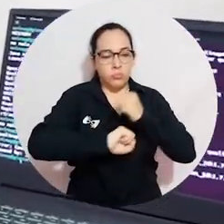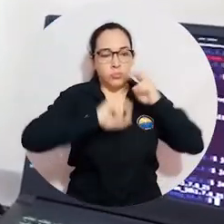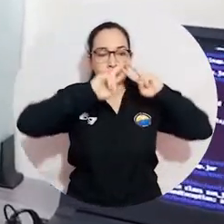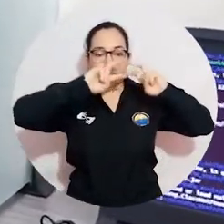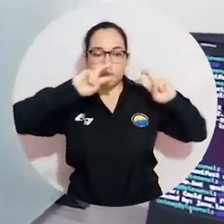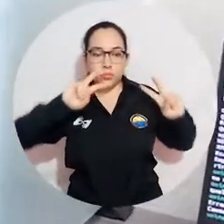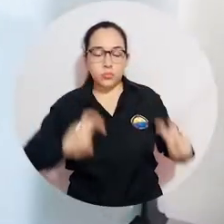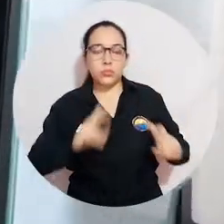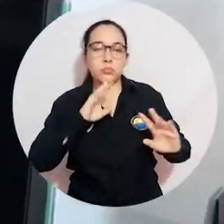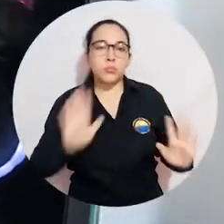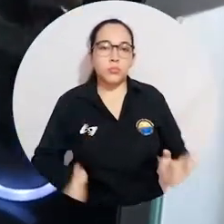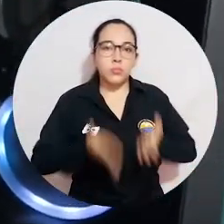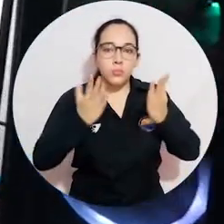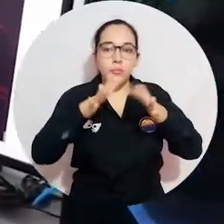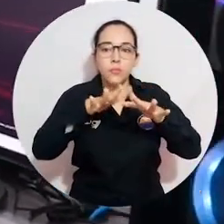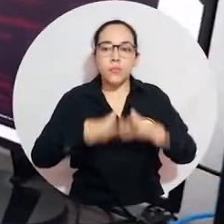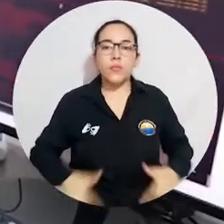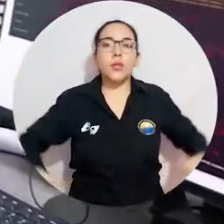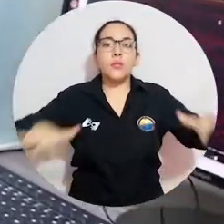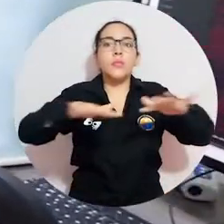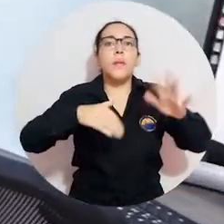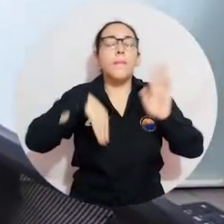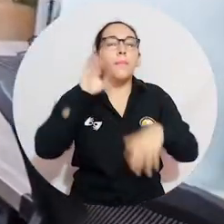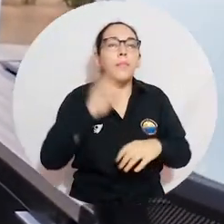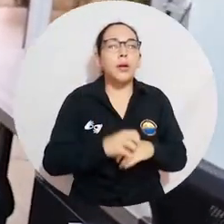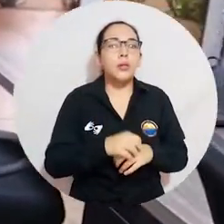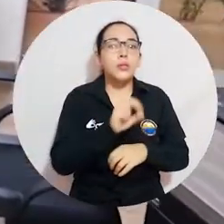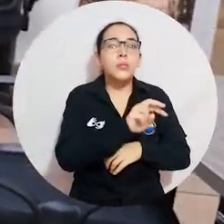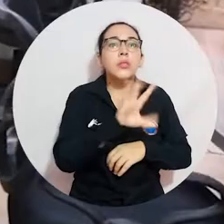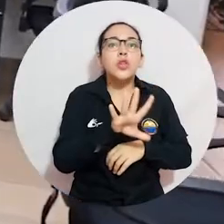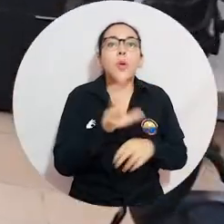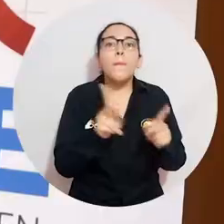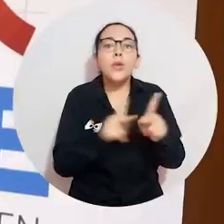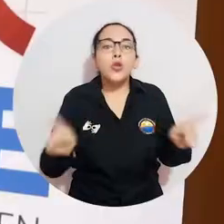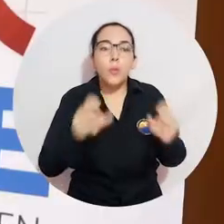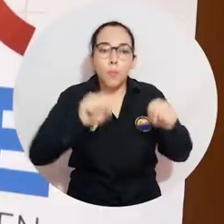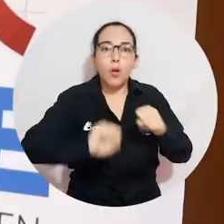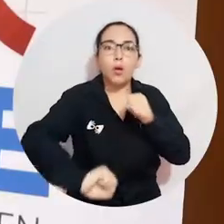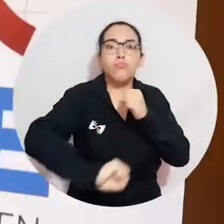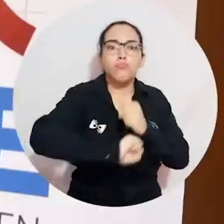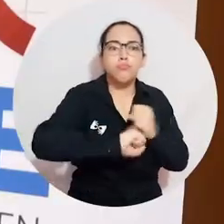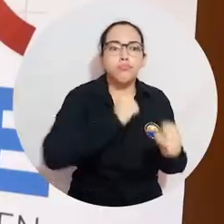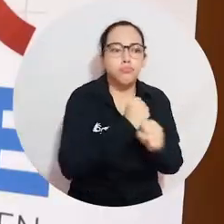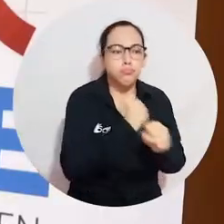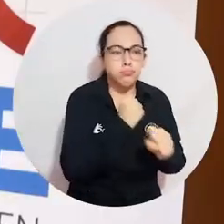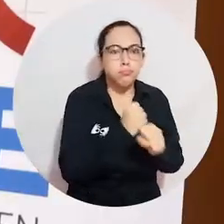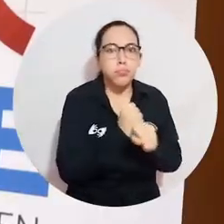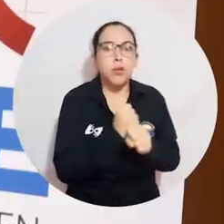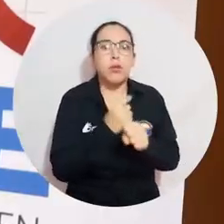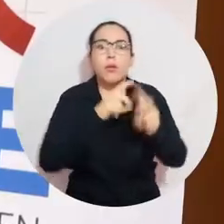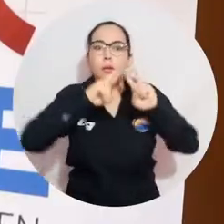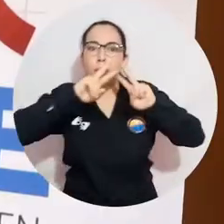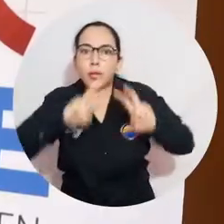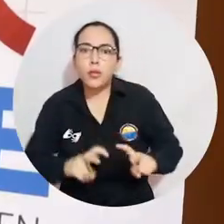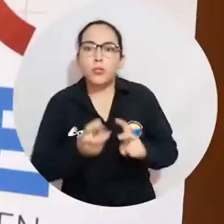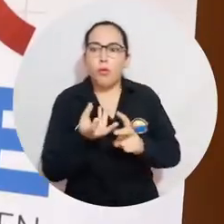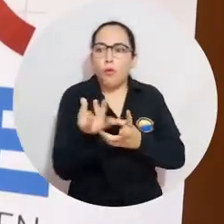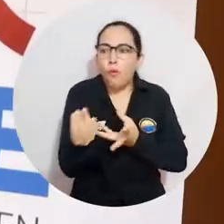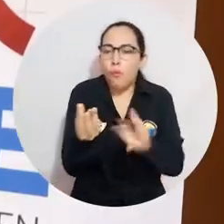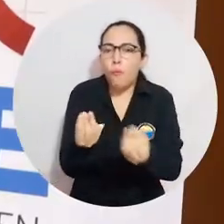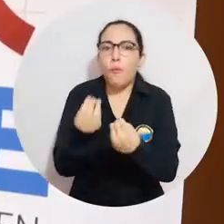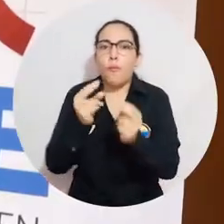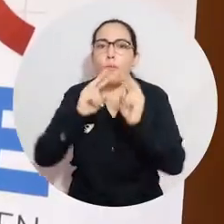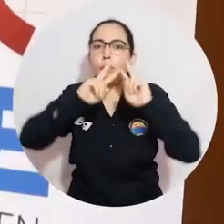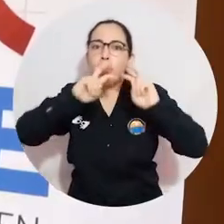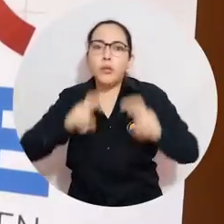en la institución. Hoy tenemos un espacio donde ahí podemos ubicar más de 25 personas a trabajar con nosotros, entre investigadores, pasantes de investigación,